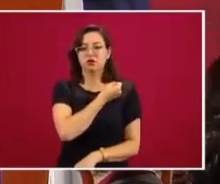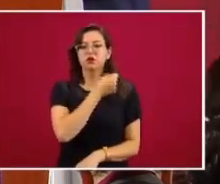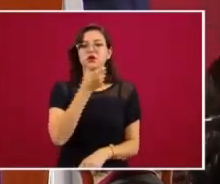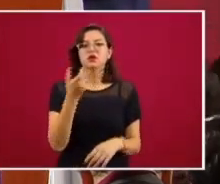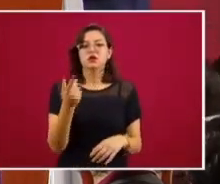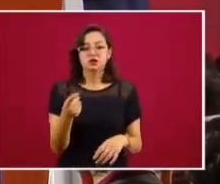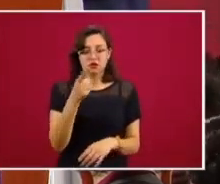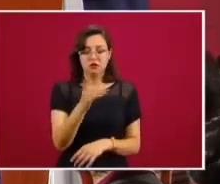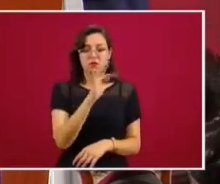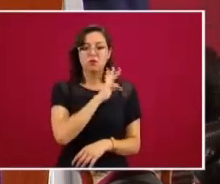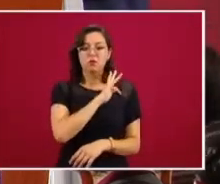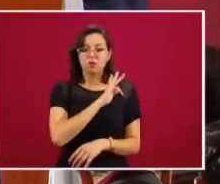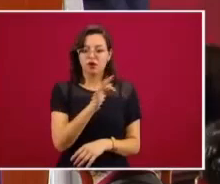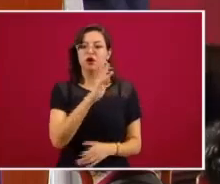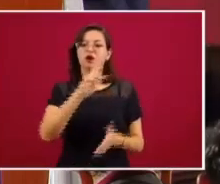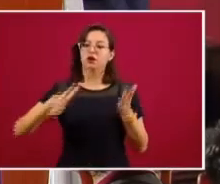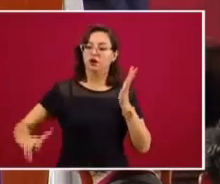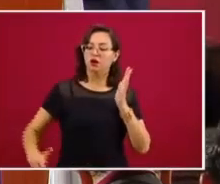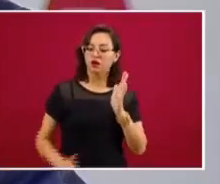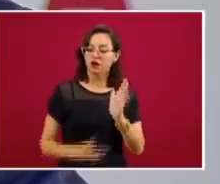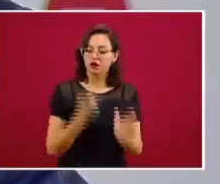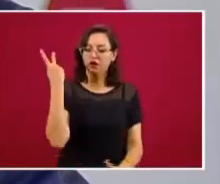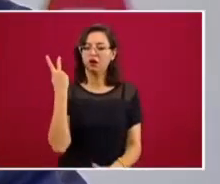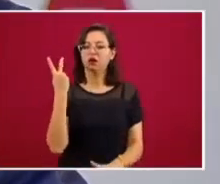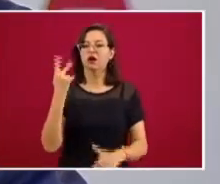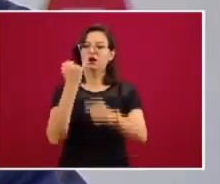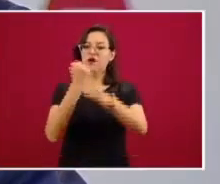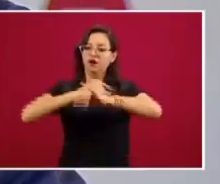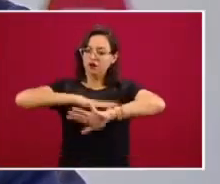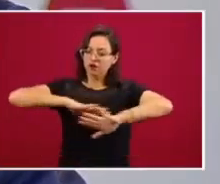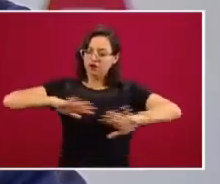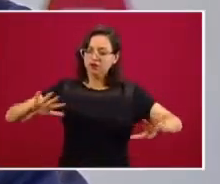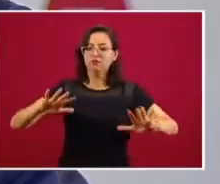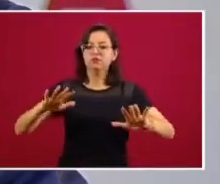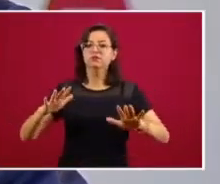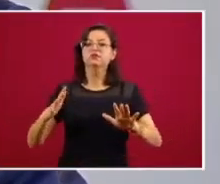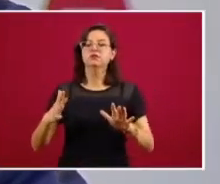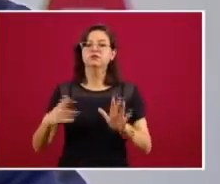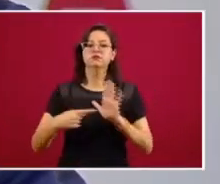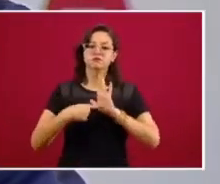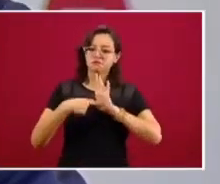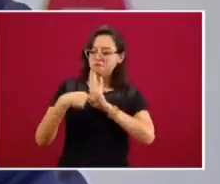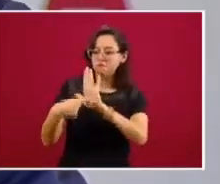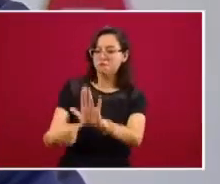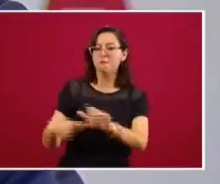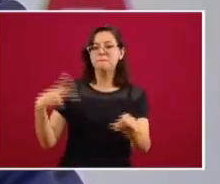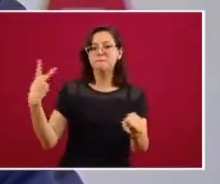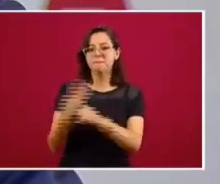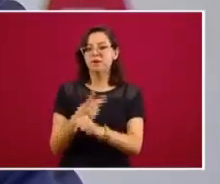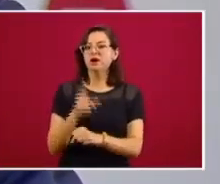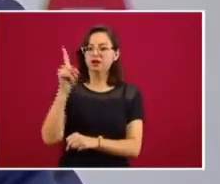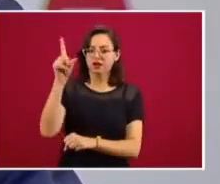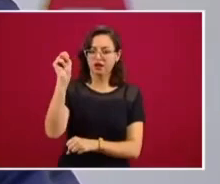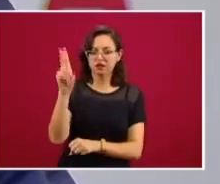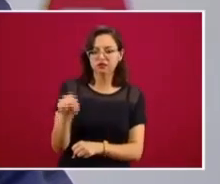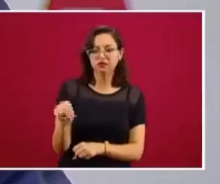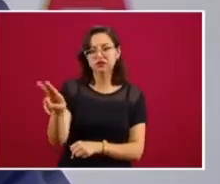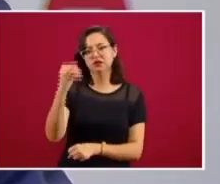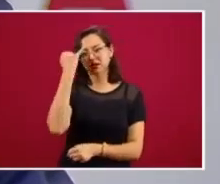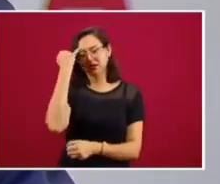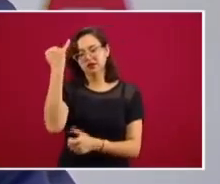nos das otro reporte de lo que está sucediendo con esta